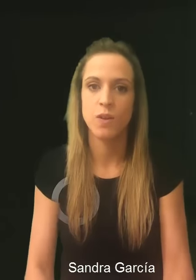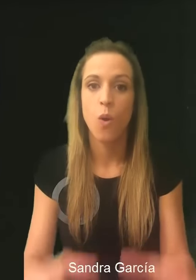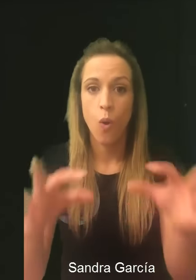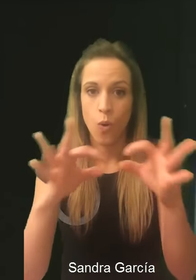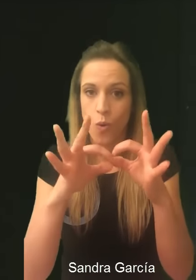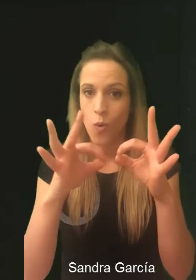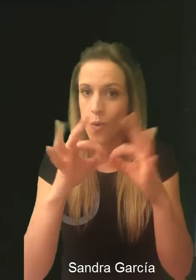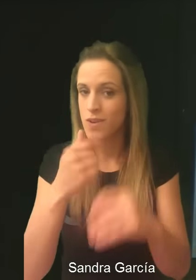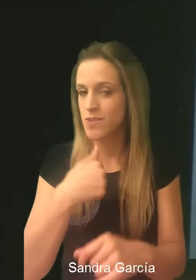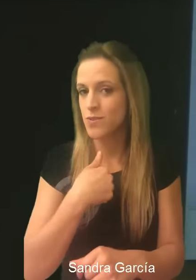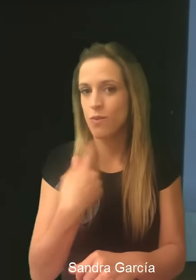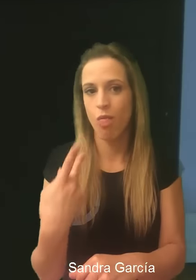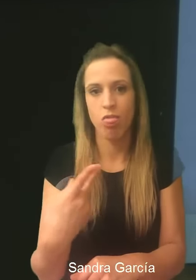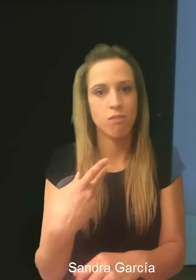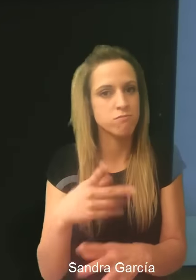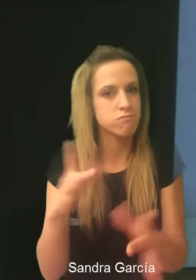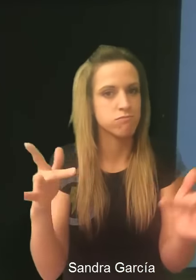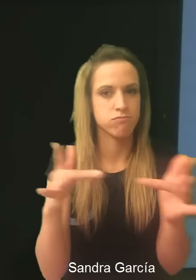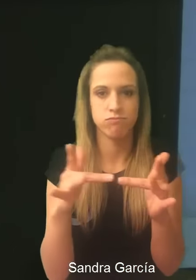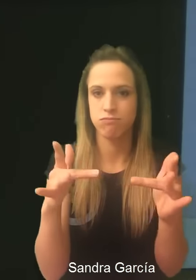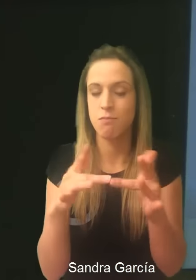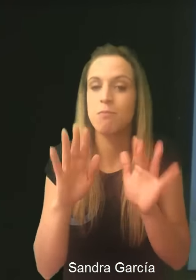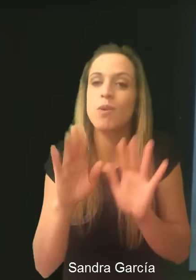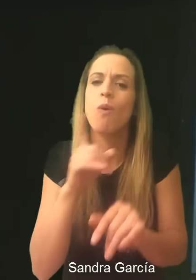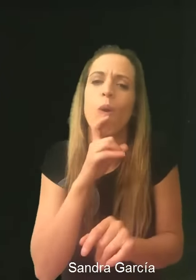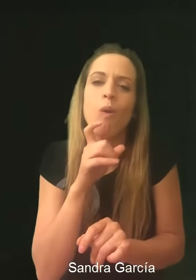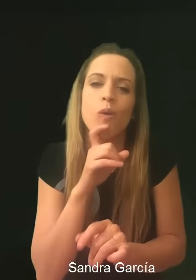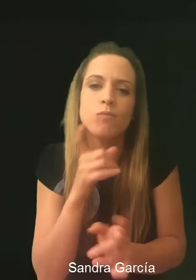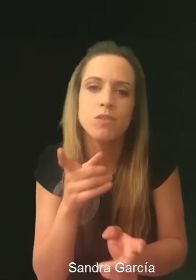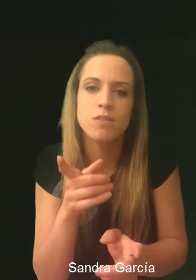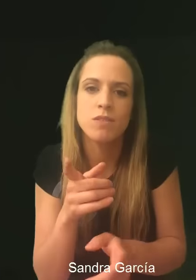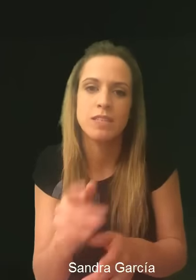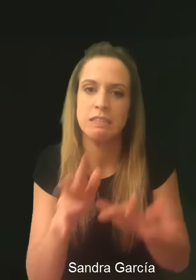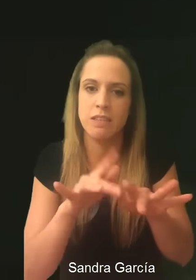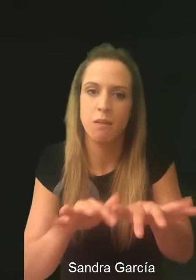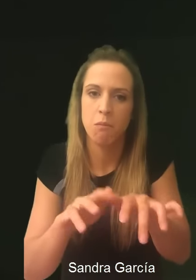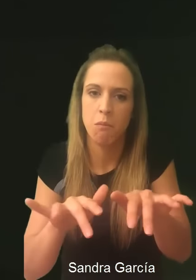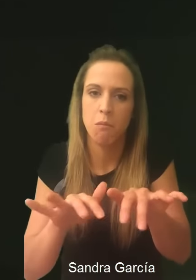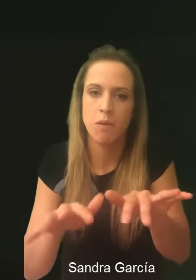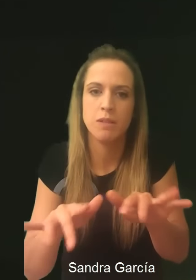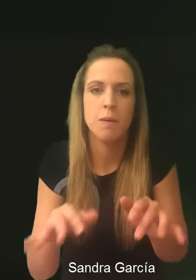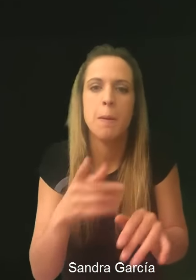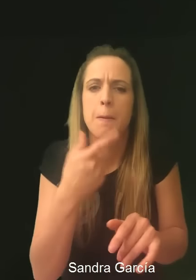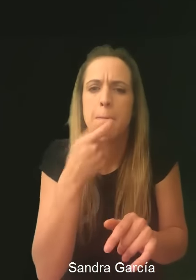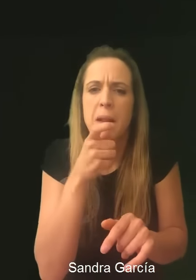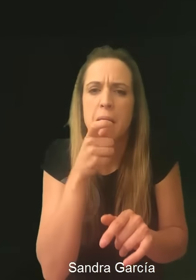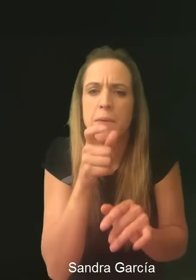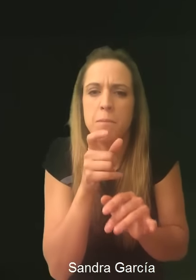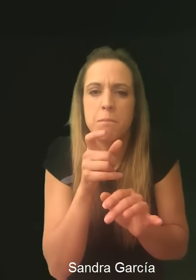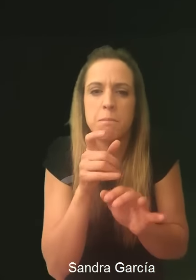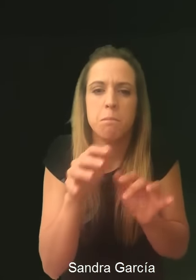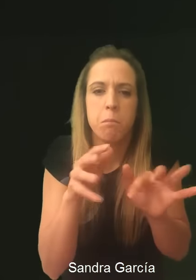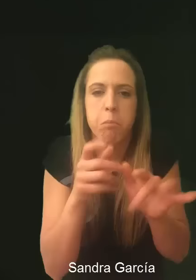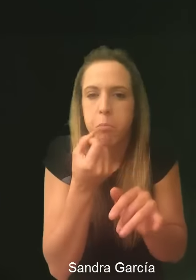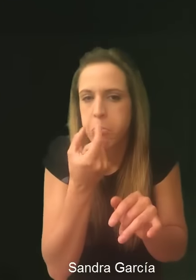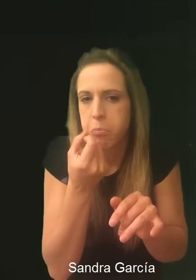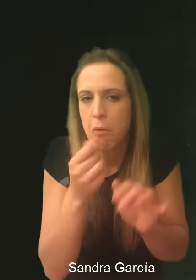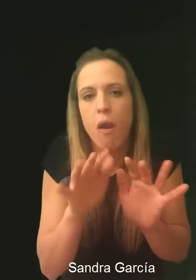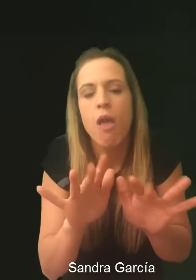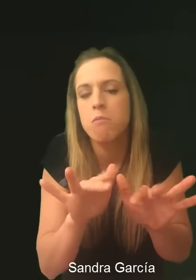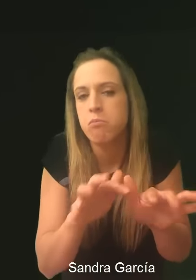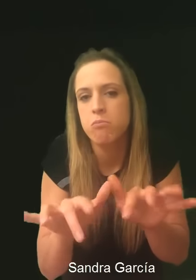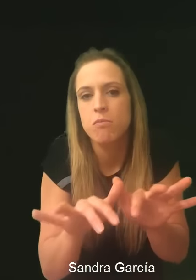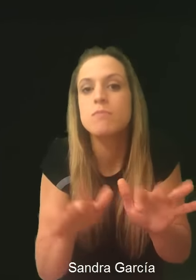Google y yo establecemos una buena amistad, pero es a base de escribirle. Es a base de escribirle todas las semanas, con unas pequeñas palabras claves.